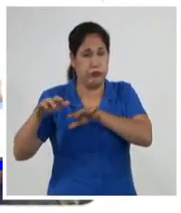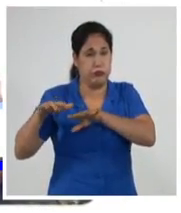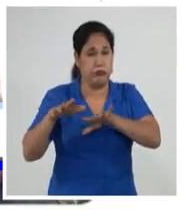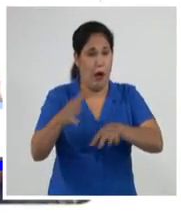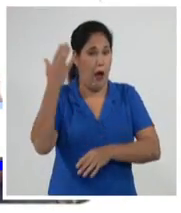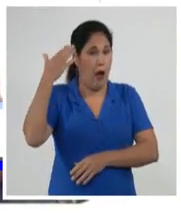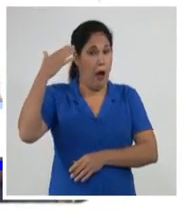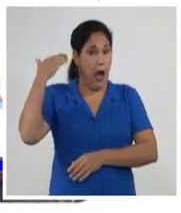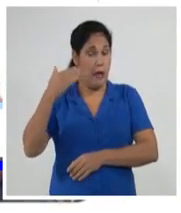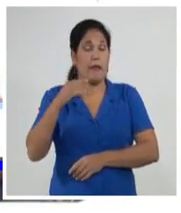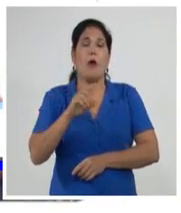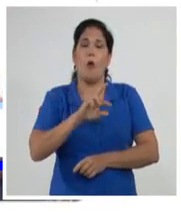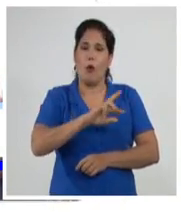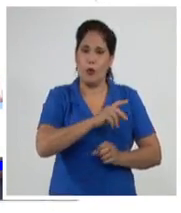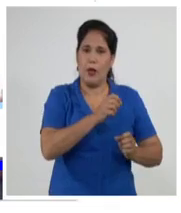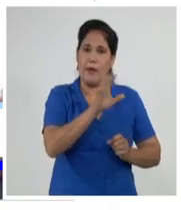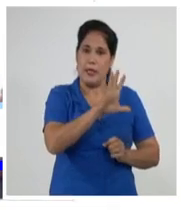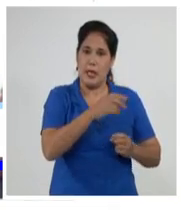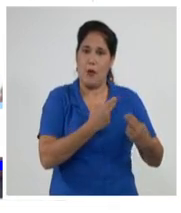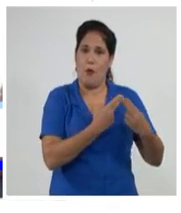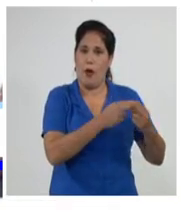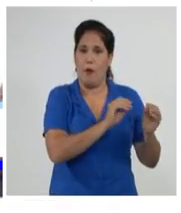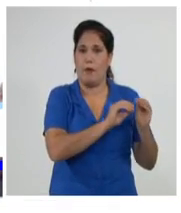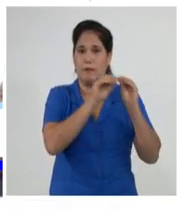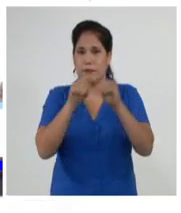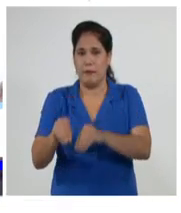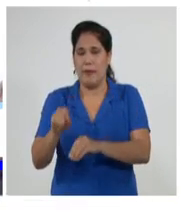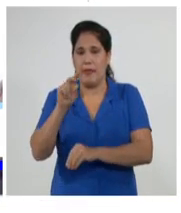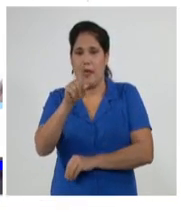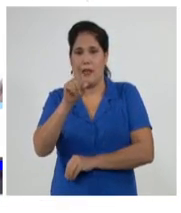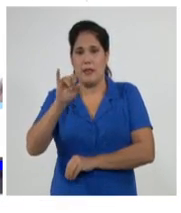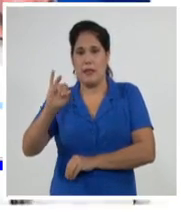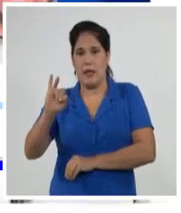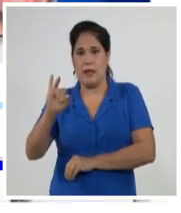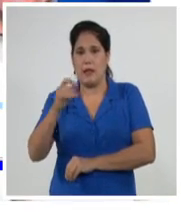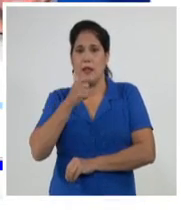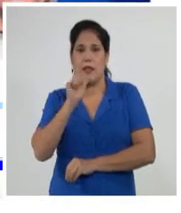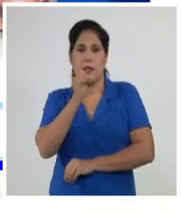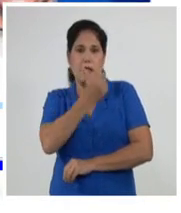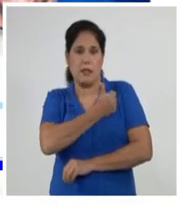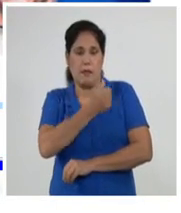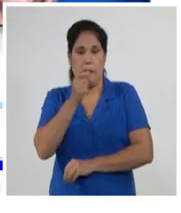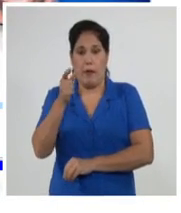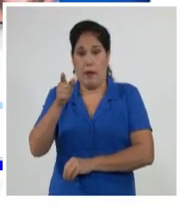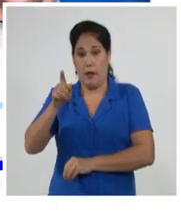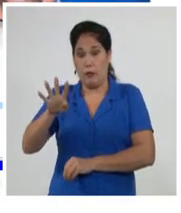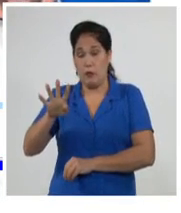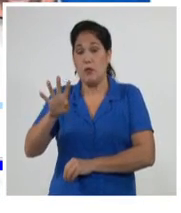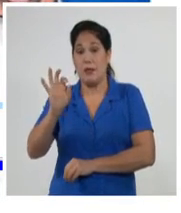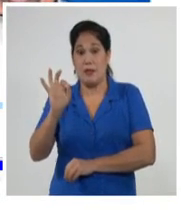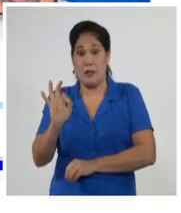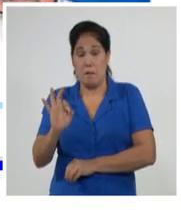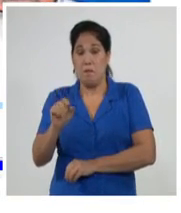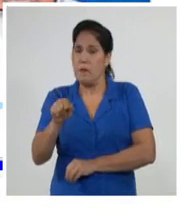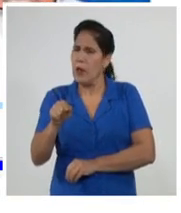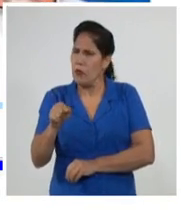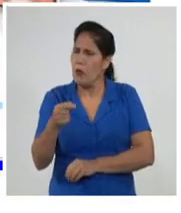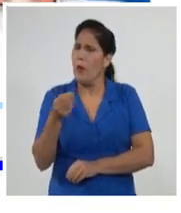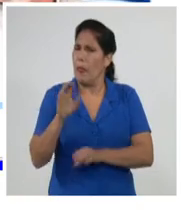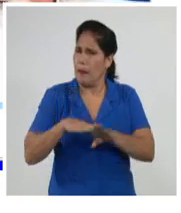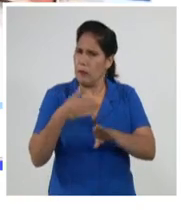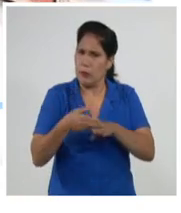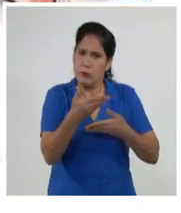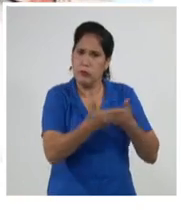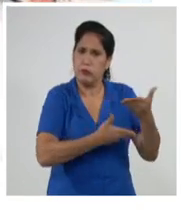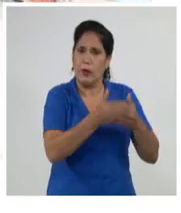retornaron a la patria el 17 de diciembre de 2014 Gerardo, Antonio y Ramón, fruto de negociaciones entre